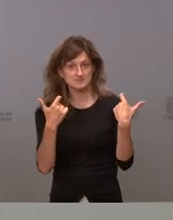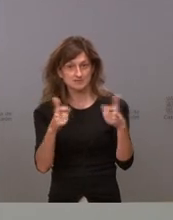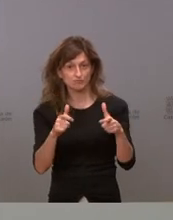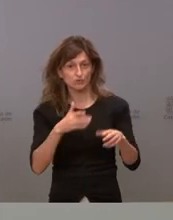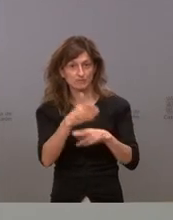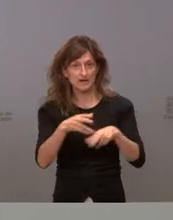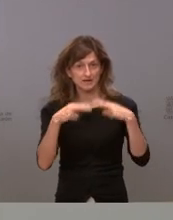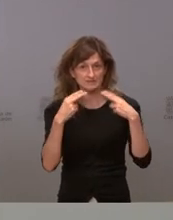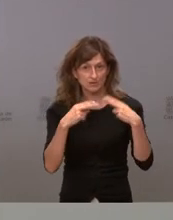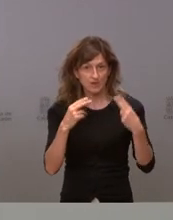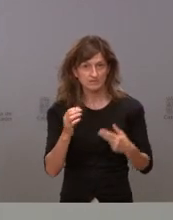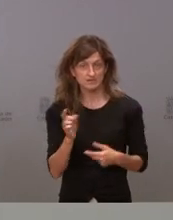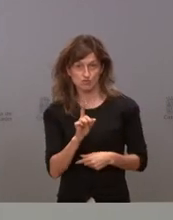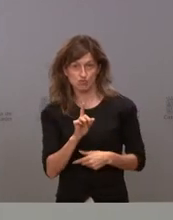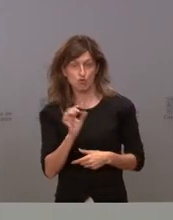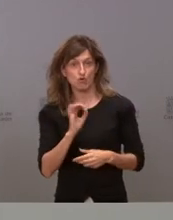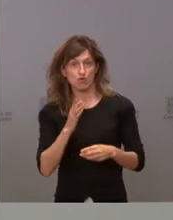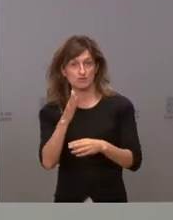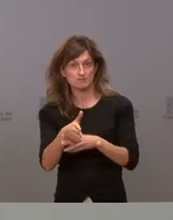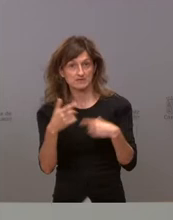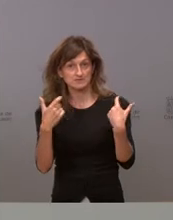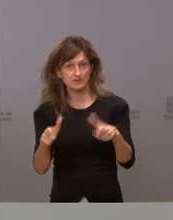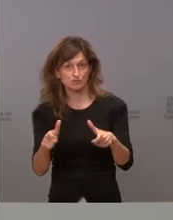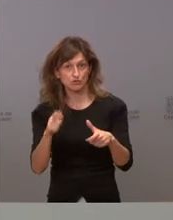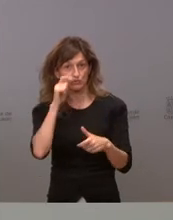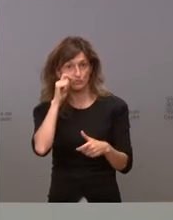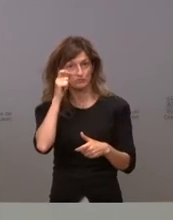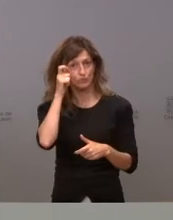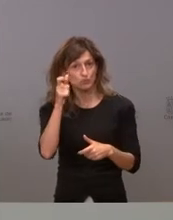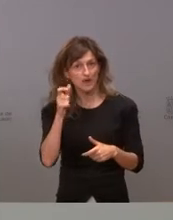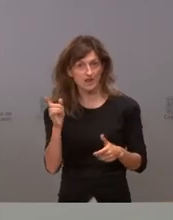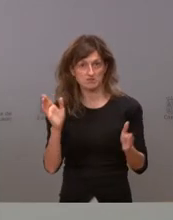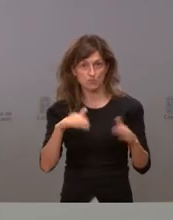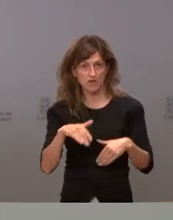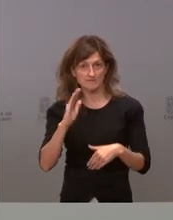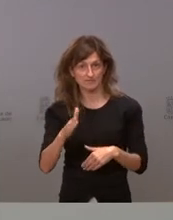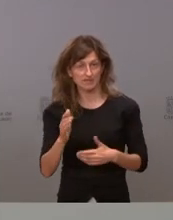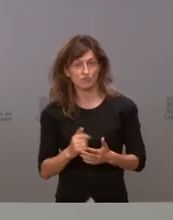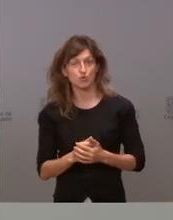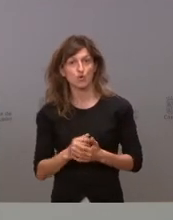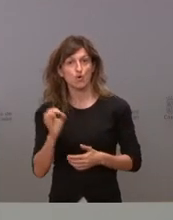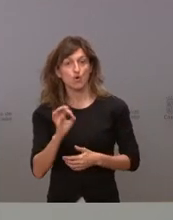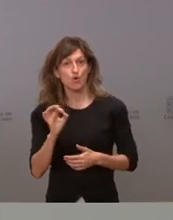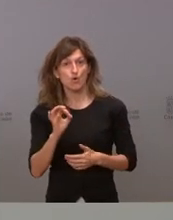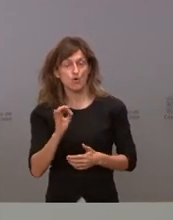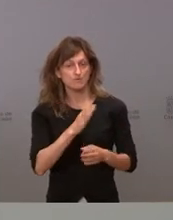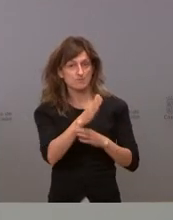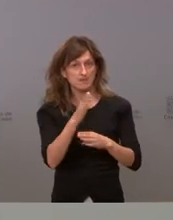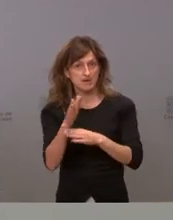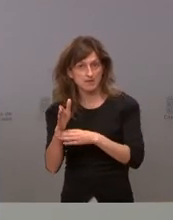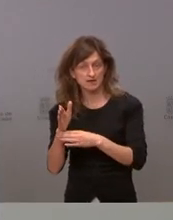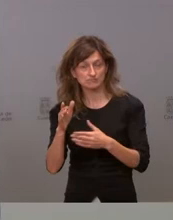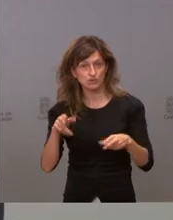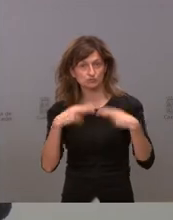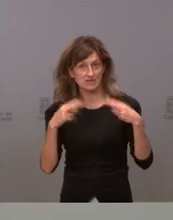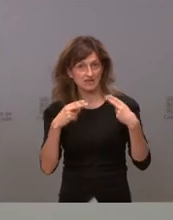restaurantes no es el sector que va a nuestro turismo rural no es el sector que va a mucha parte de